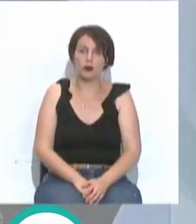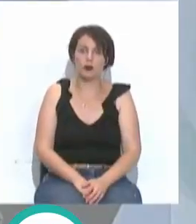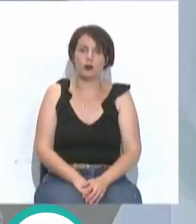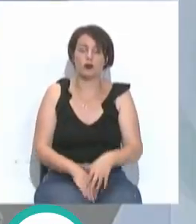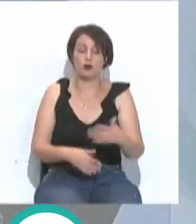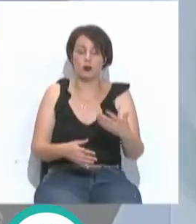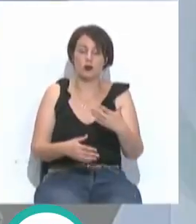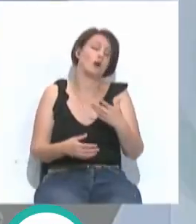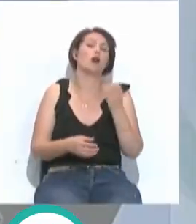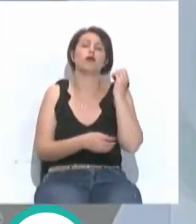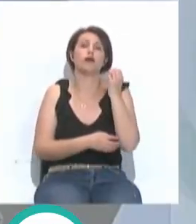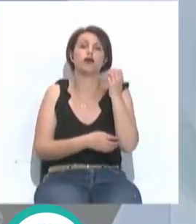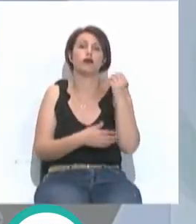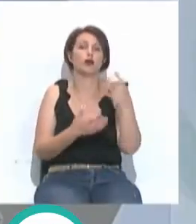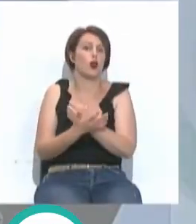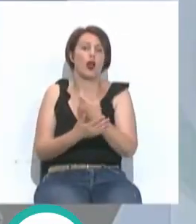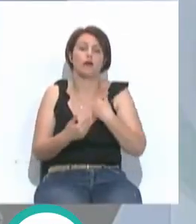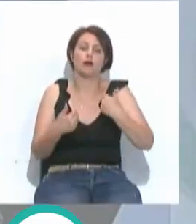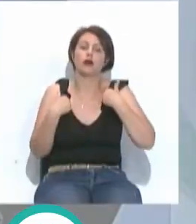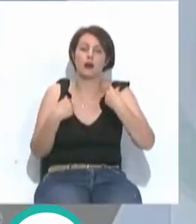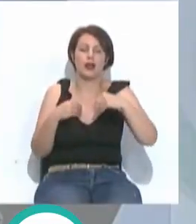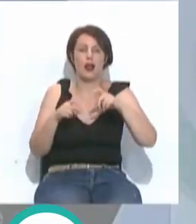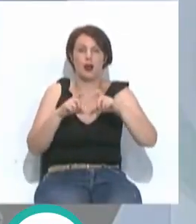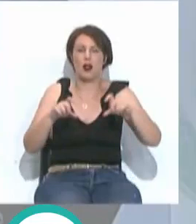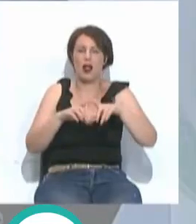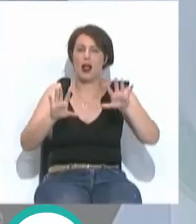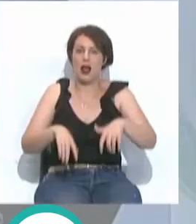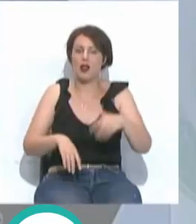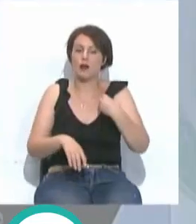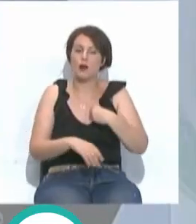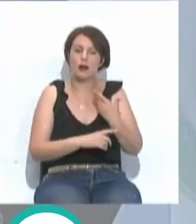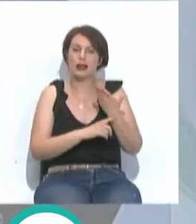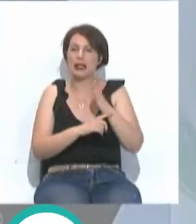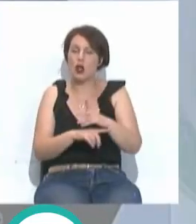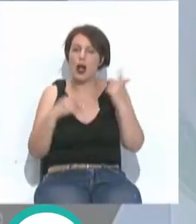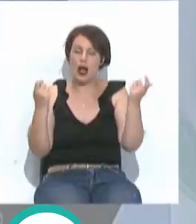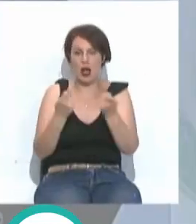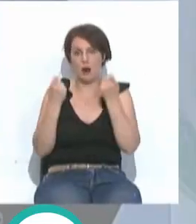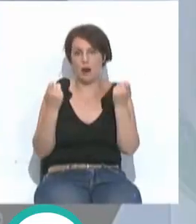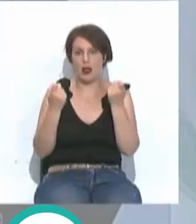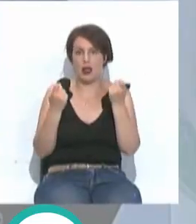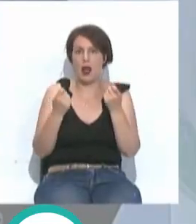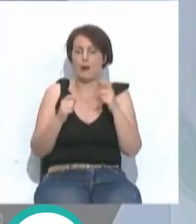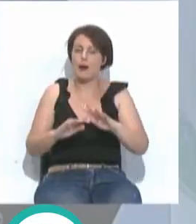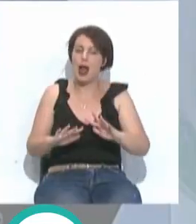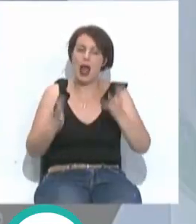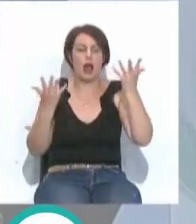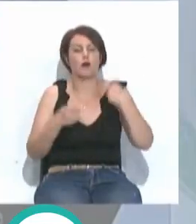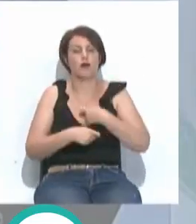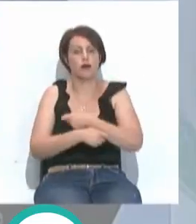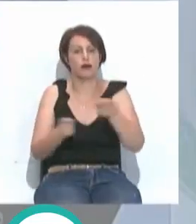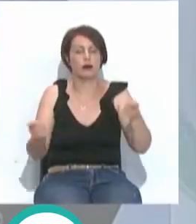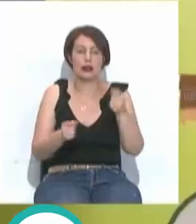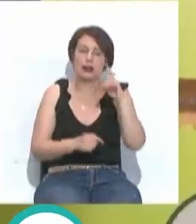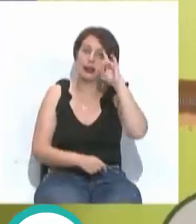Bueno, todas estas declaraciones las ha realizado el presidente de la patronal gaditana durante la presentación de la campaña El Milagro de la Distribución,